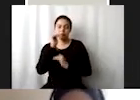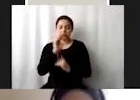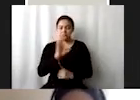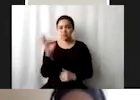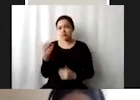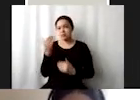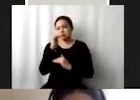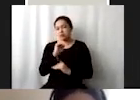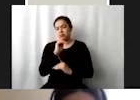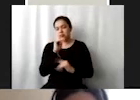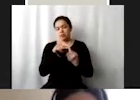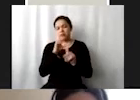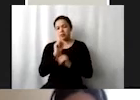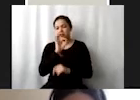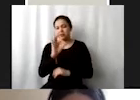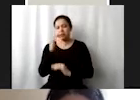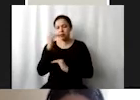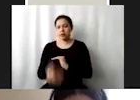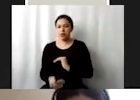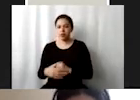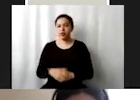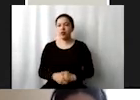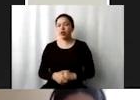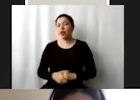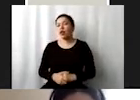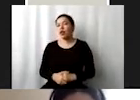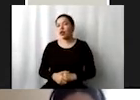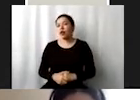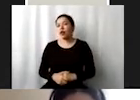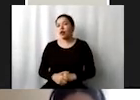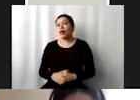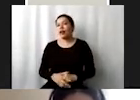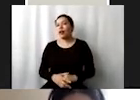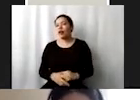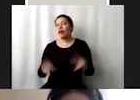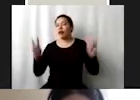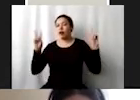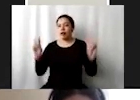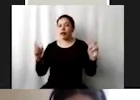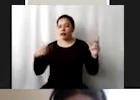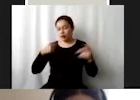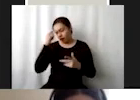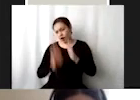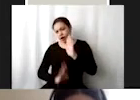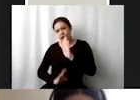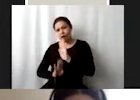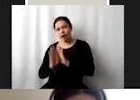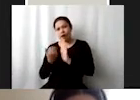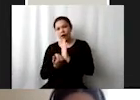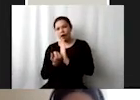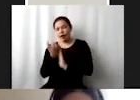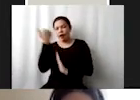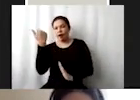y bueno acá ya aborda más el tema del crecimiento del